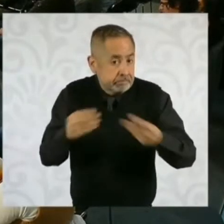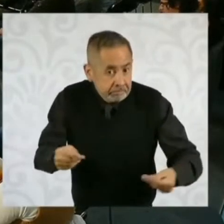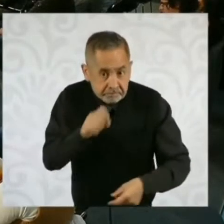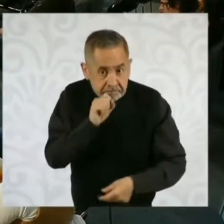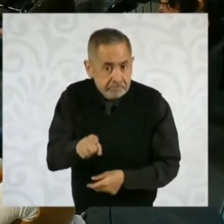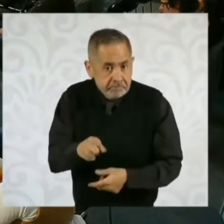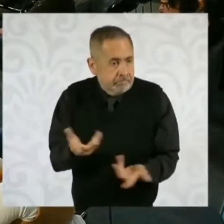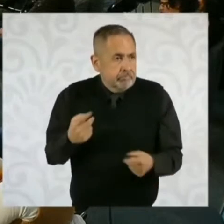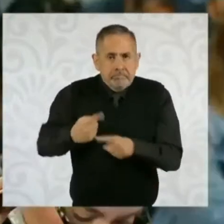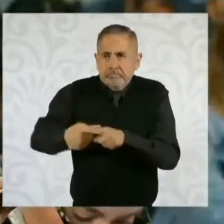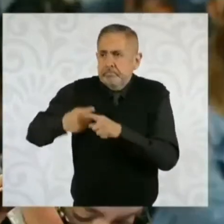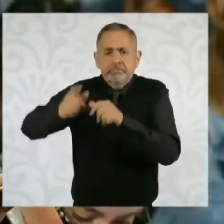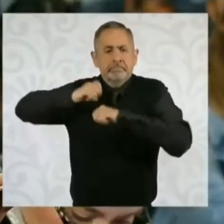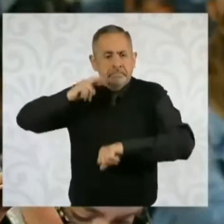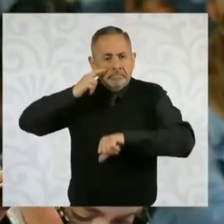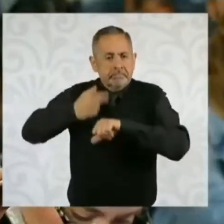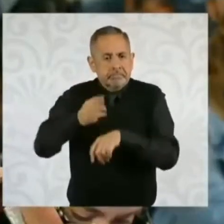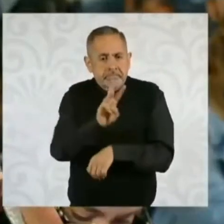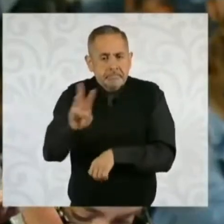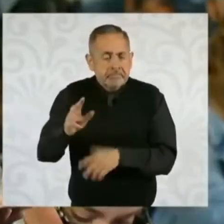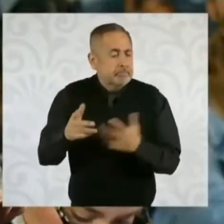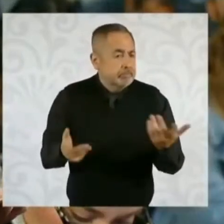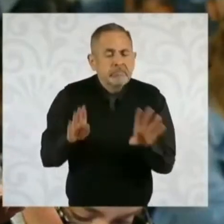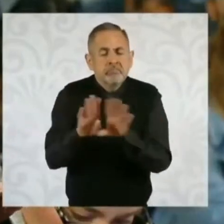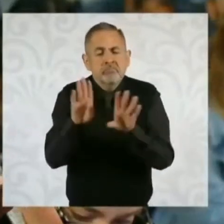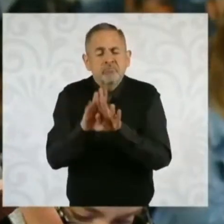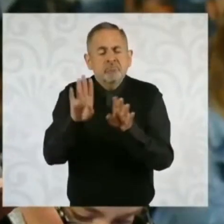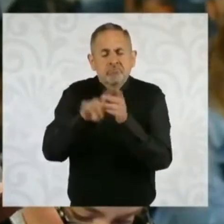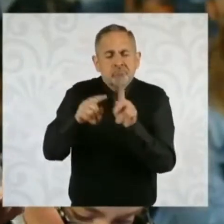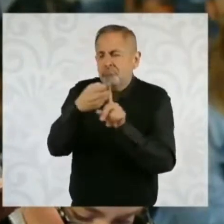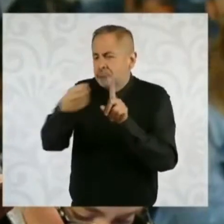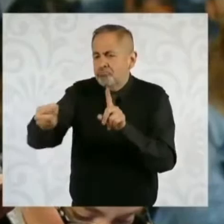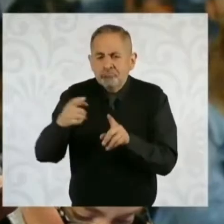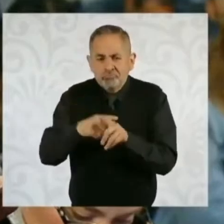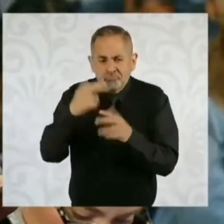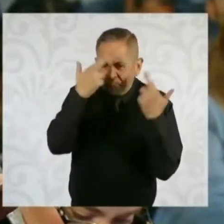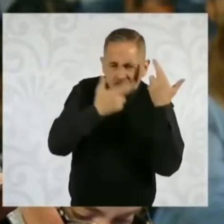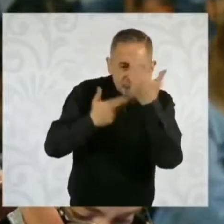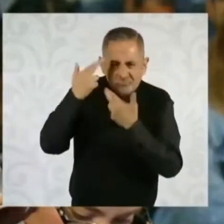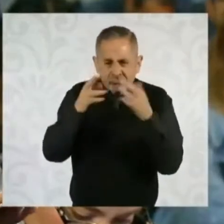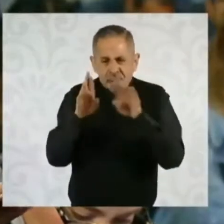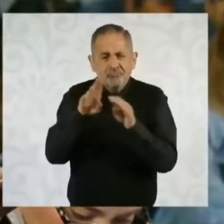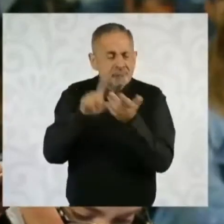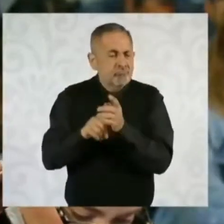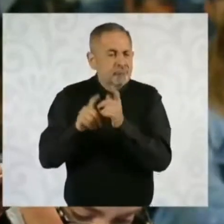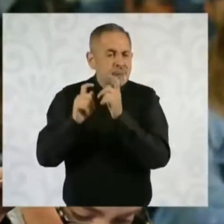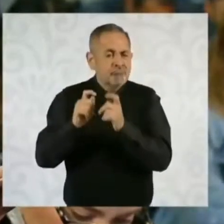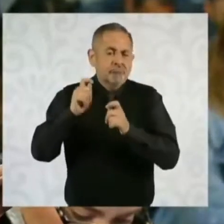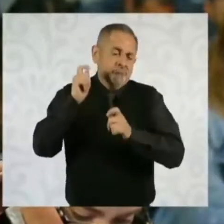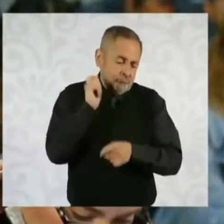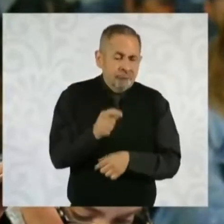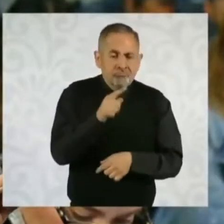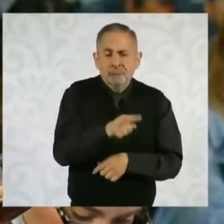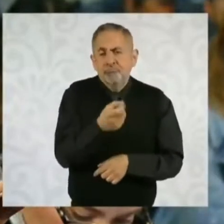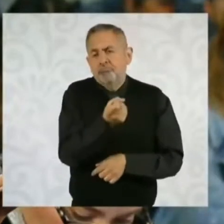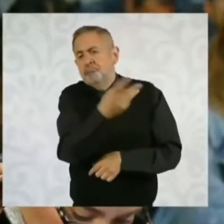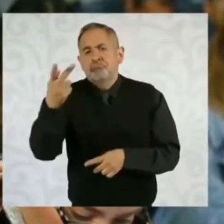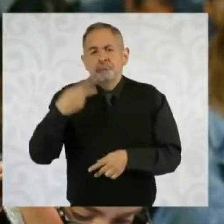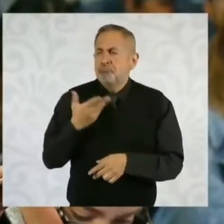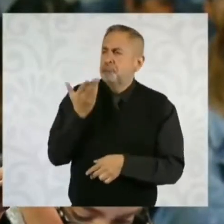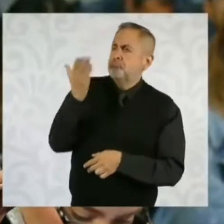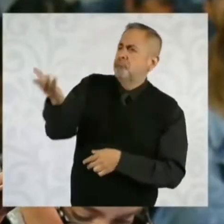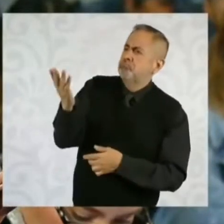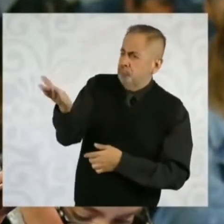Entonces, preguntarle a través de qué mecanismo se va a realizar este ejercicio, las solicitudes de información,